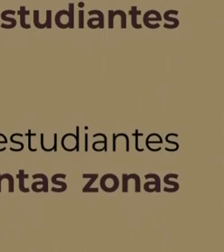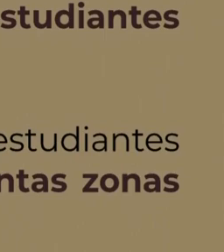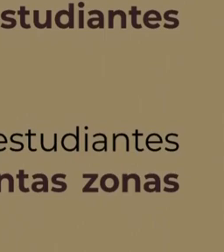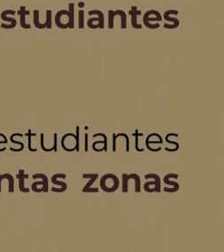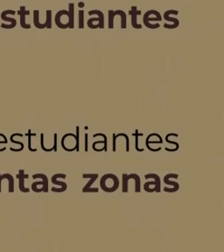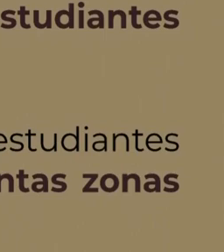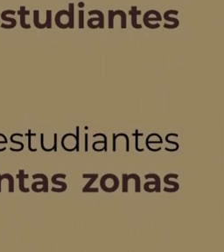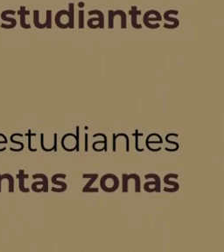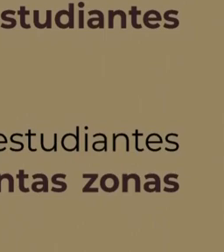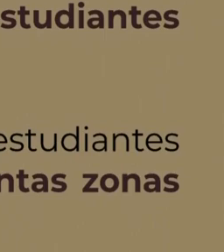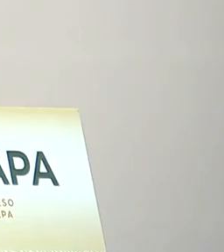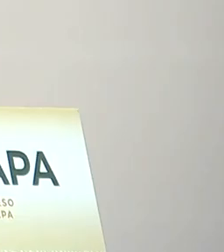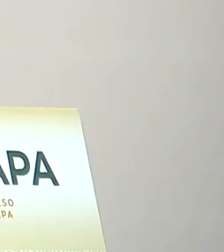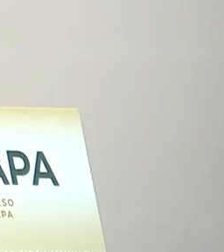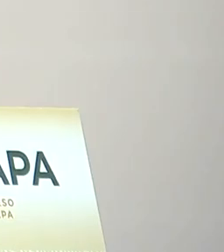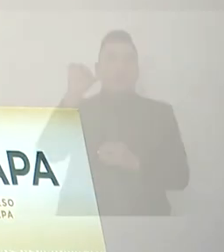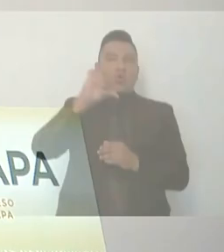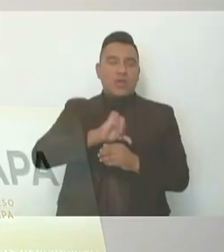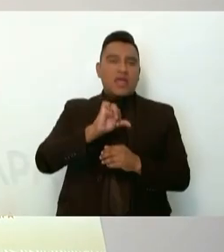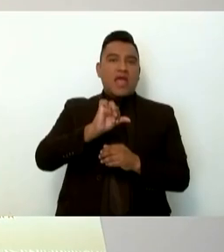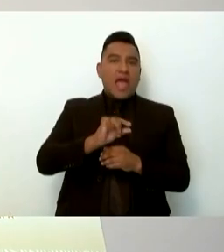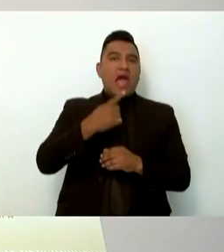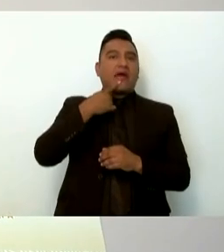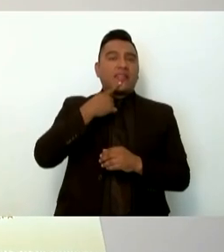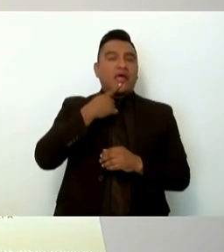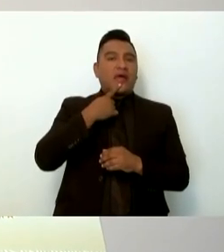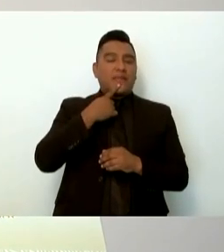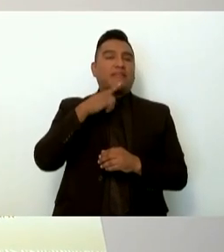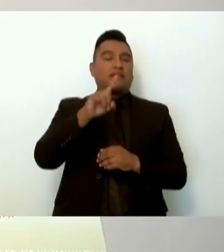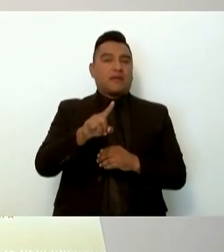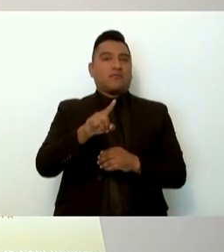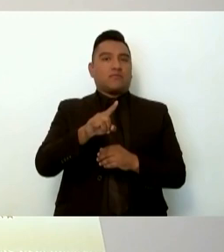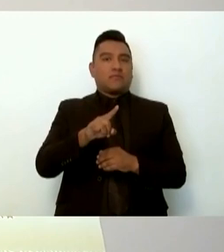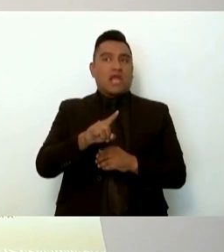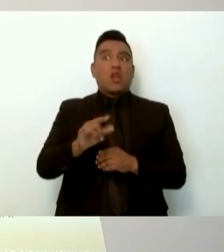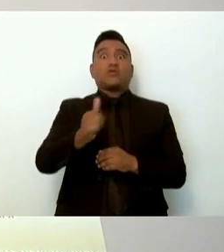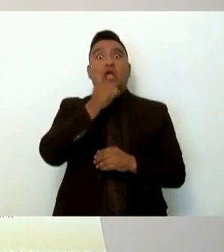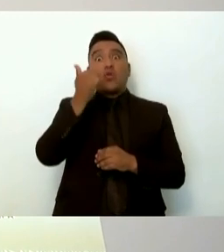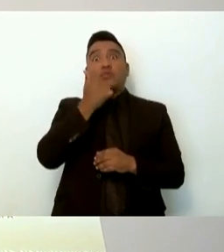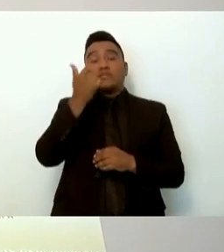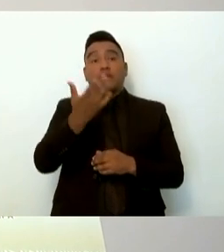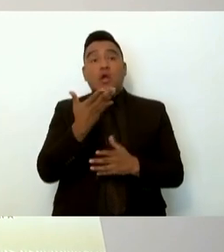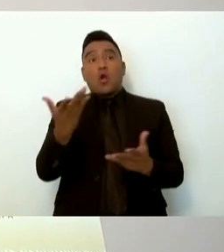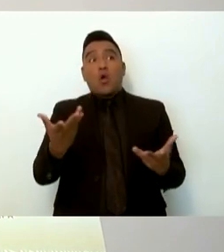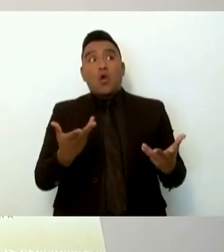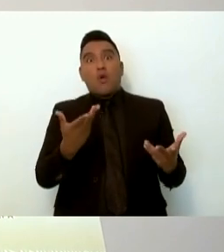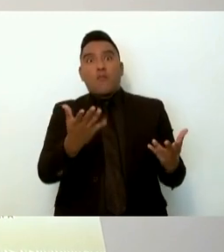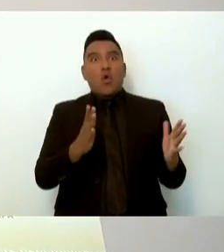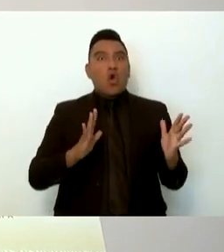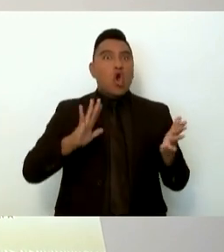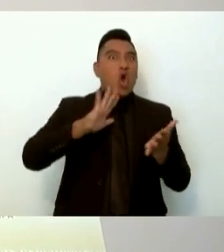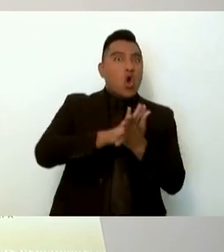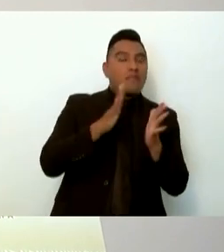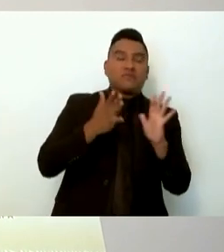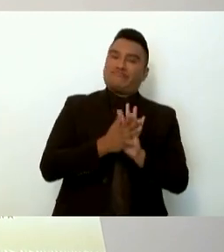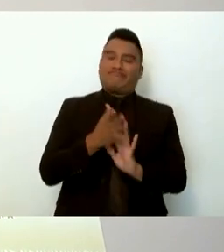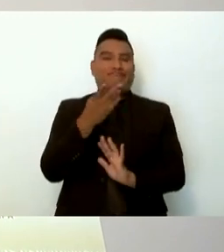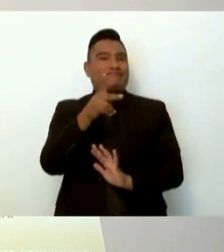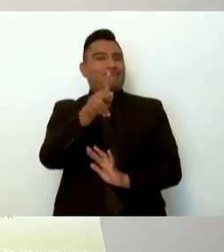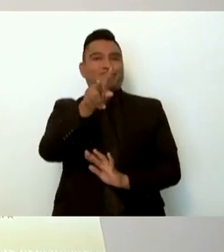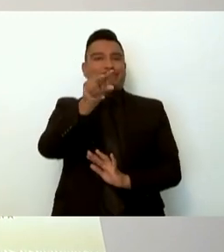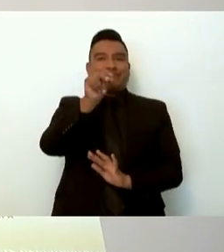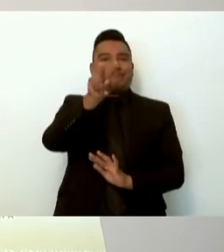y ayer. En ningún momento hubo vínculo de los estudiantes con ningún grupo delictivo.